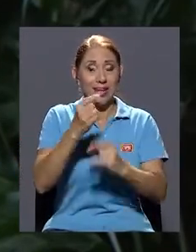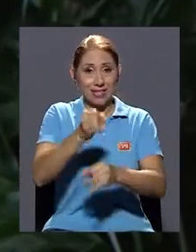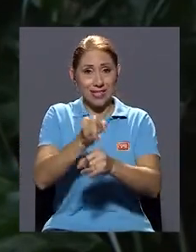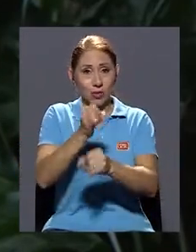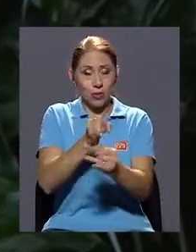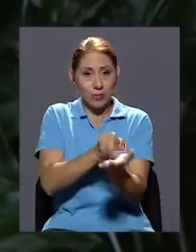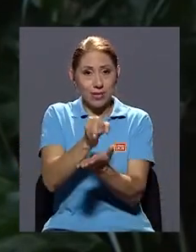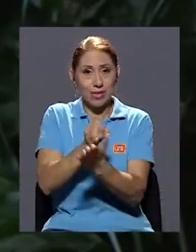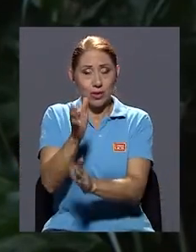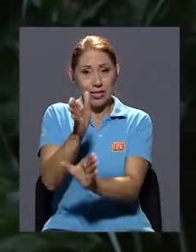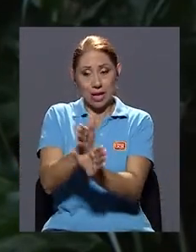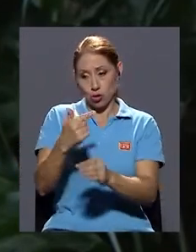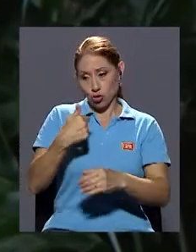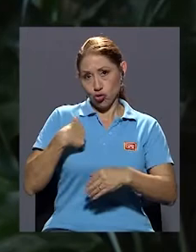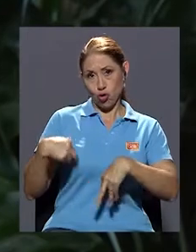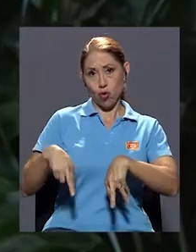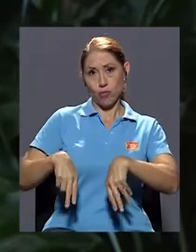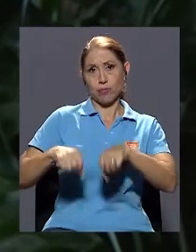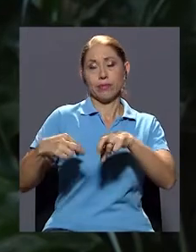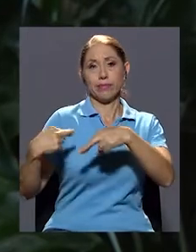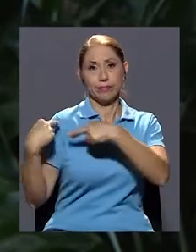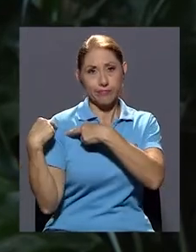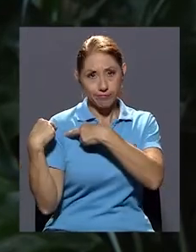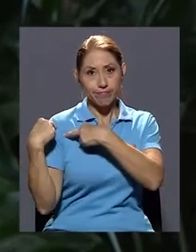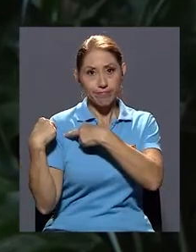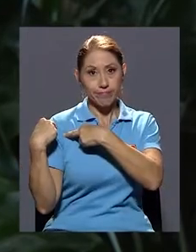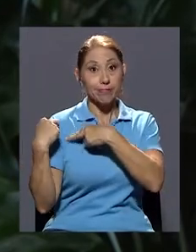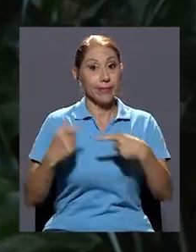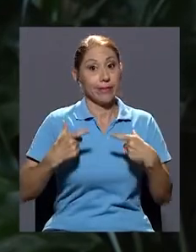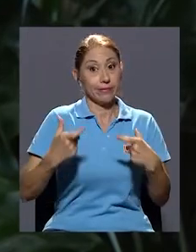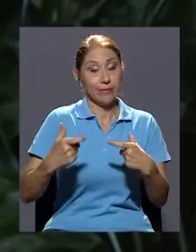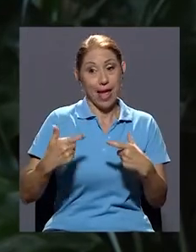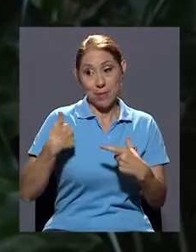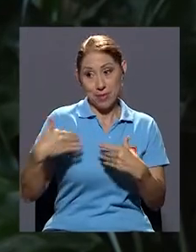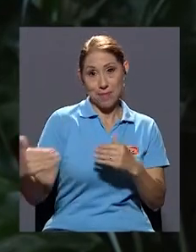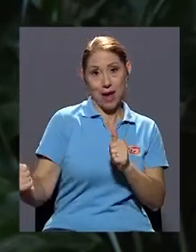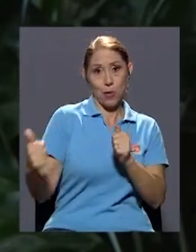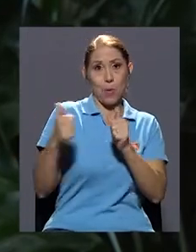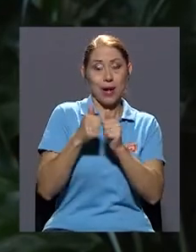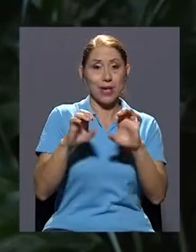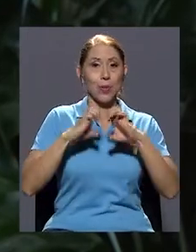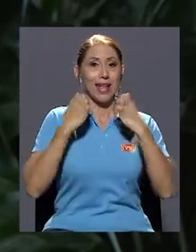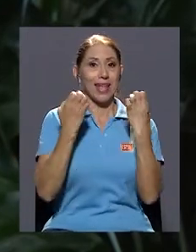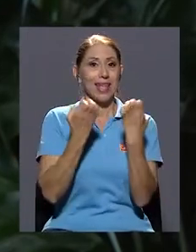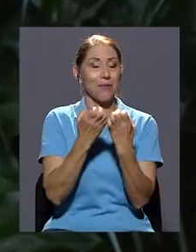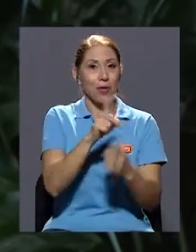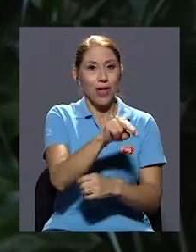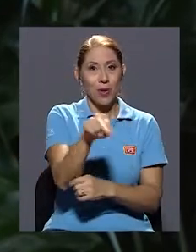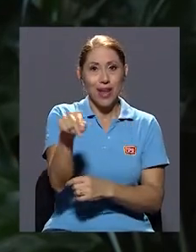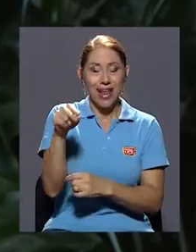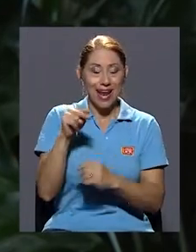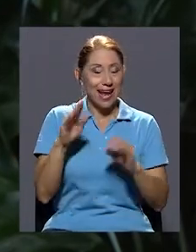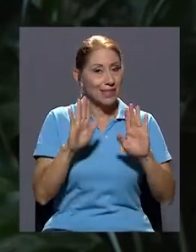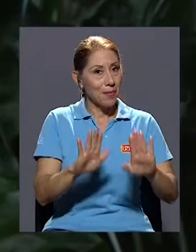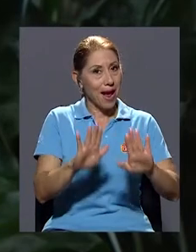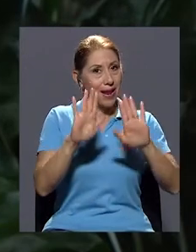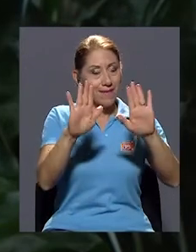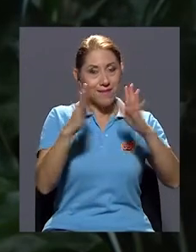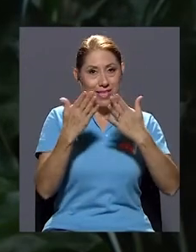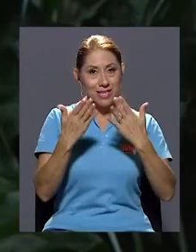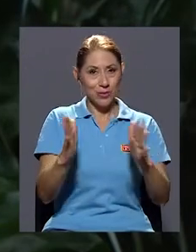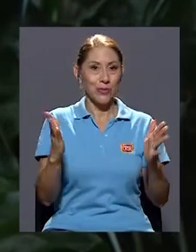Psicológicas. Yo soy el responsable. Tengo la fortuna de que me acompaña un equipo de colegas maravillosas y